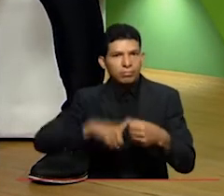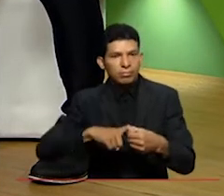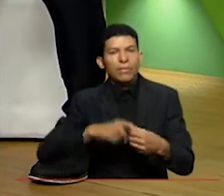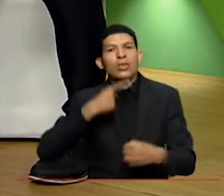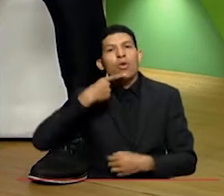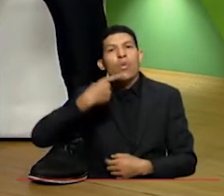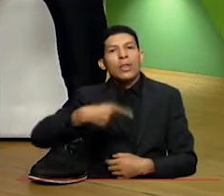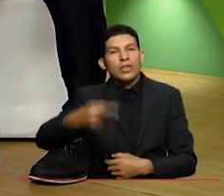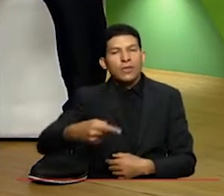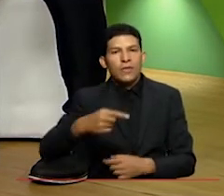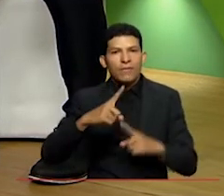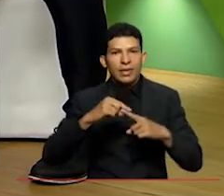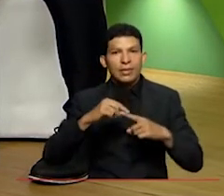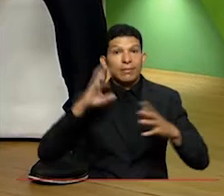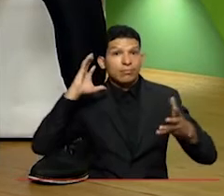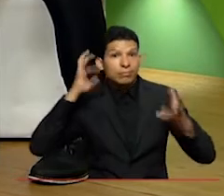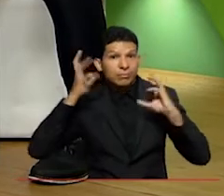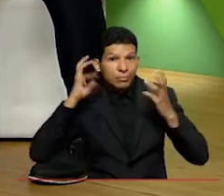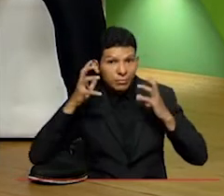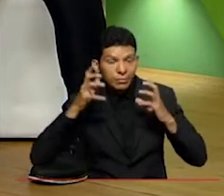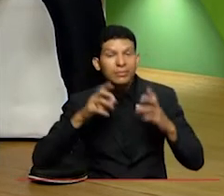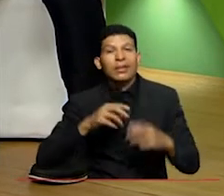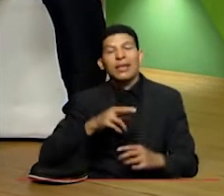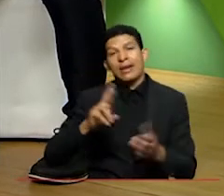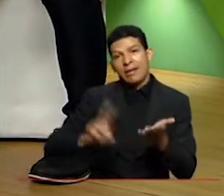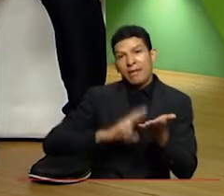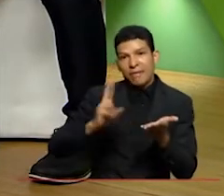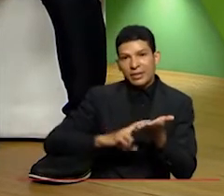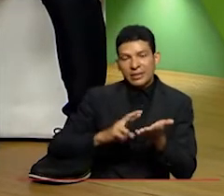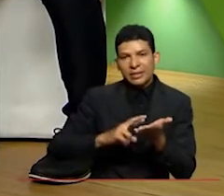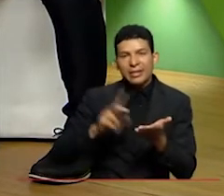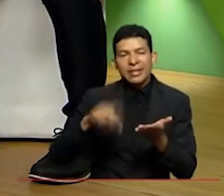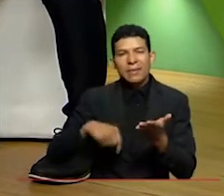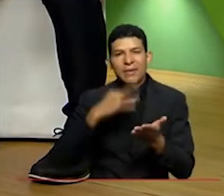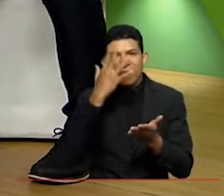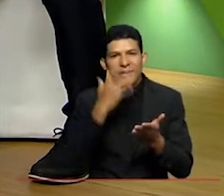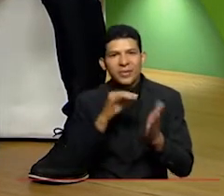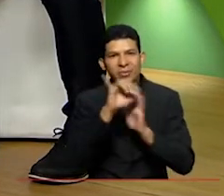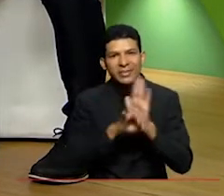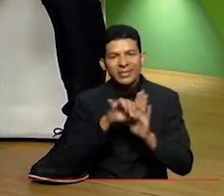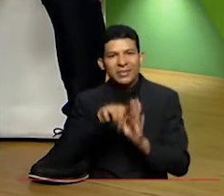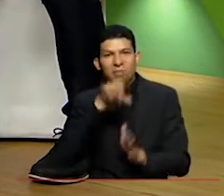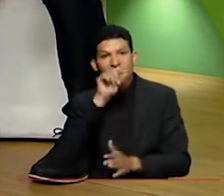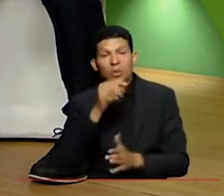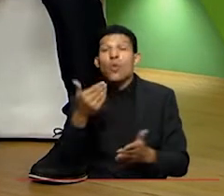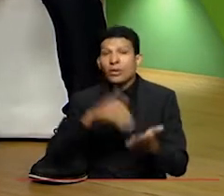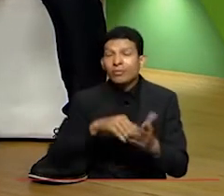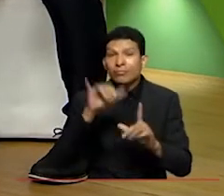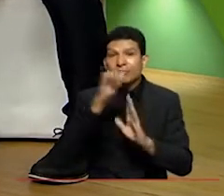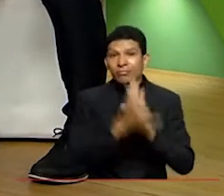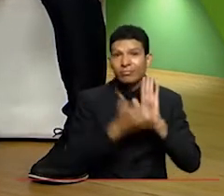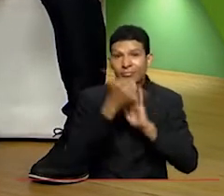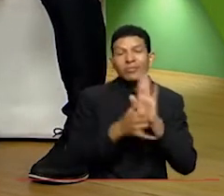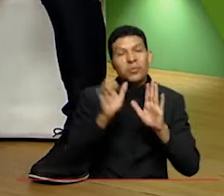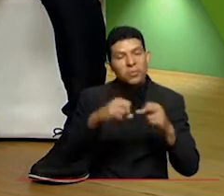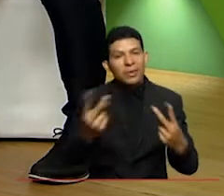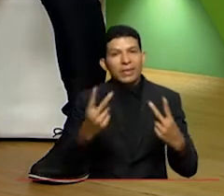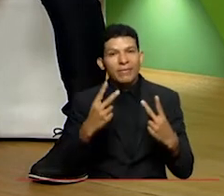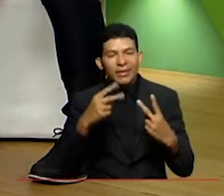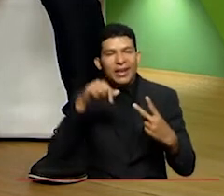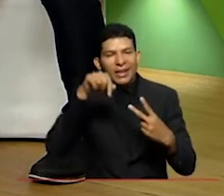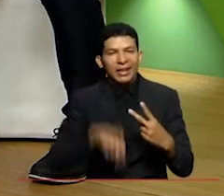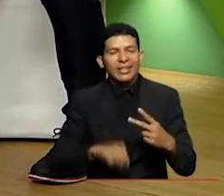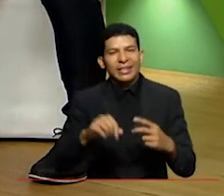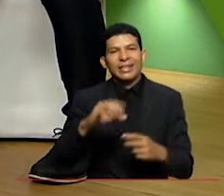en modo verde radio en nuestra revista en modo verde y también en redes sociales claro que sí pueden volver a ver el informativo en nuestro canal youtube punto com